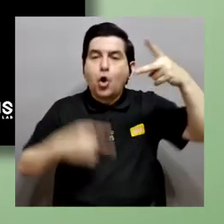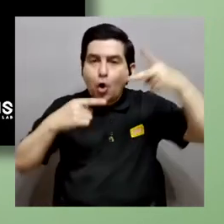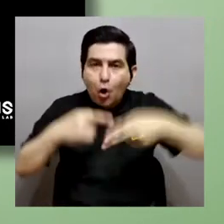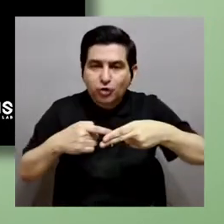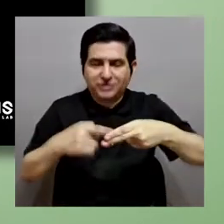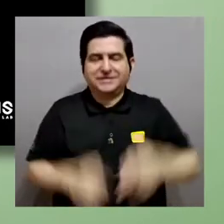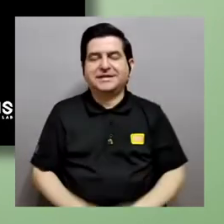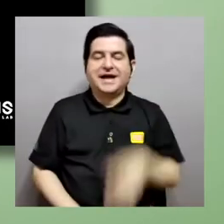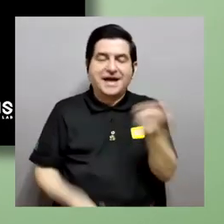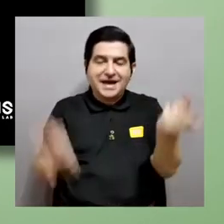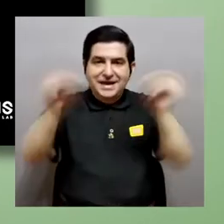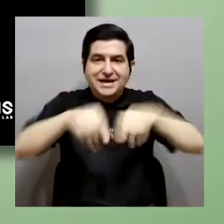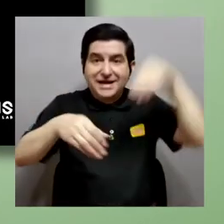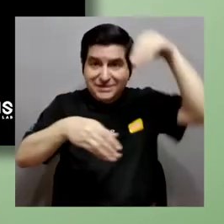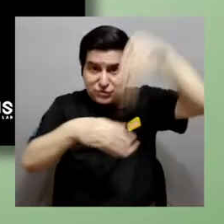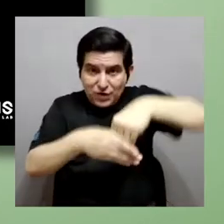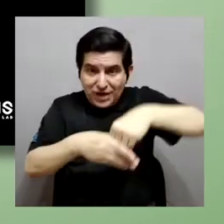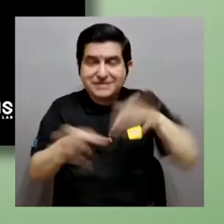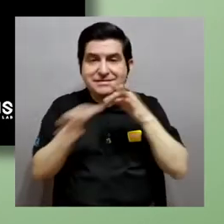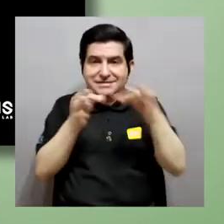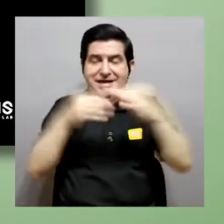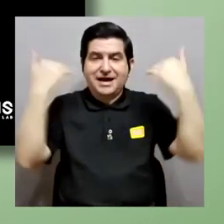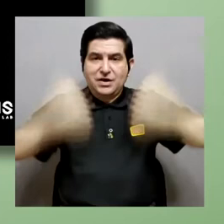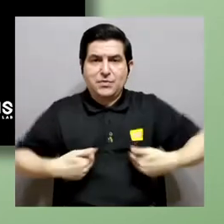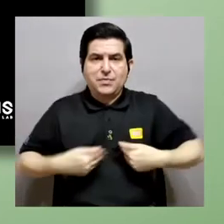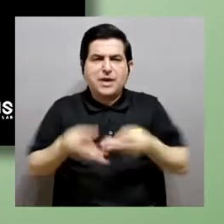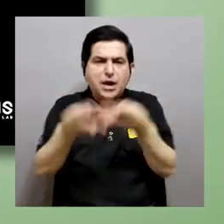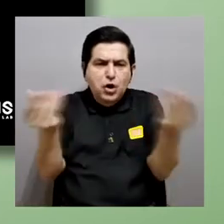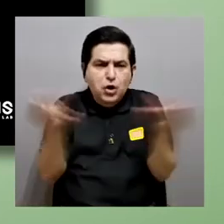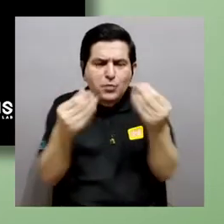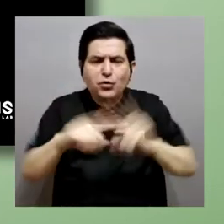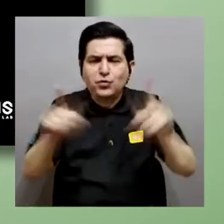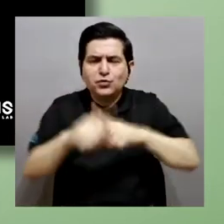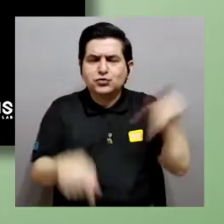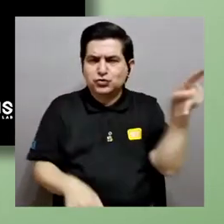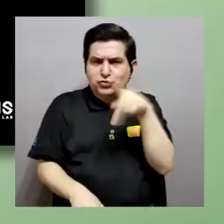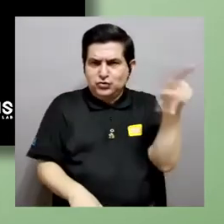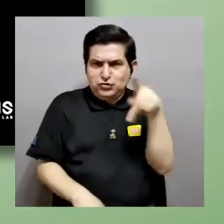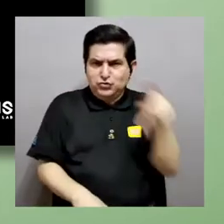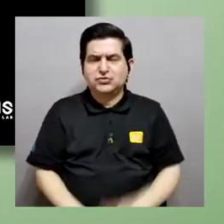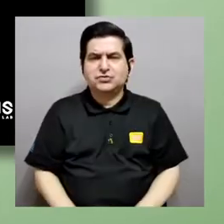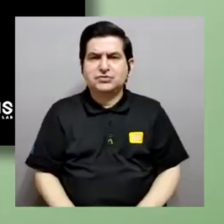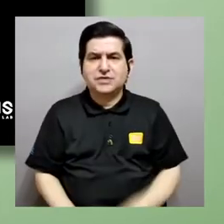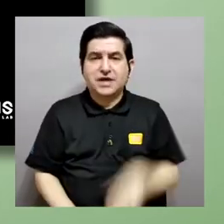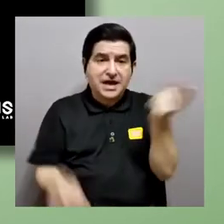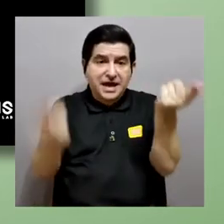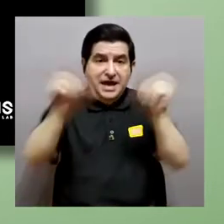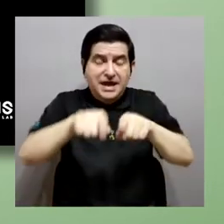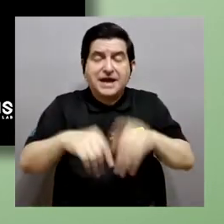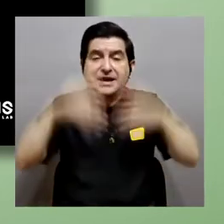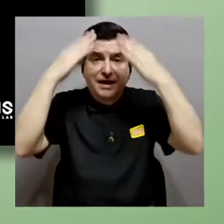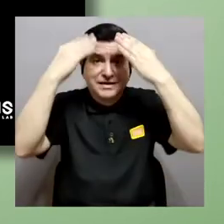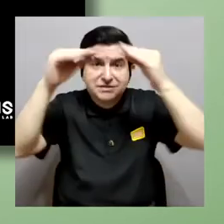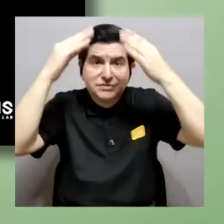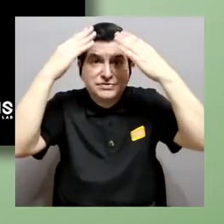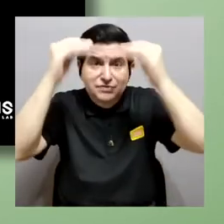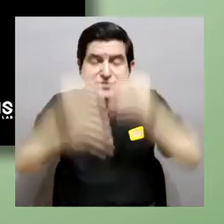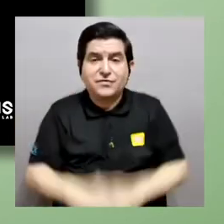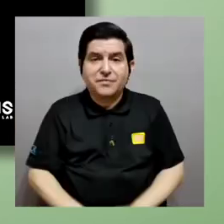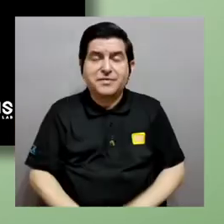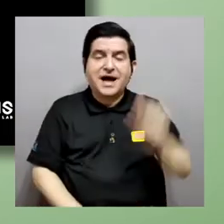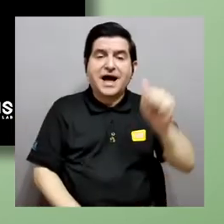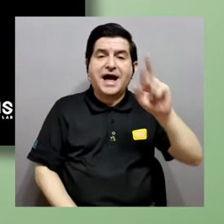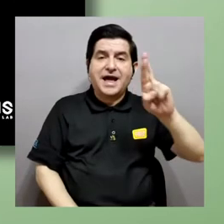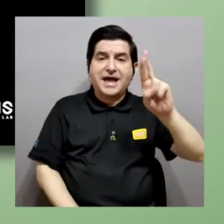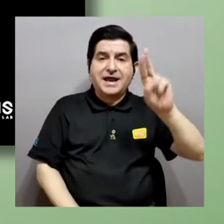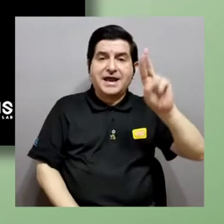humana y empieza a producir una serie de proteínas a partir de la interpretación de la información que aparece en el ARN, se